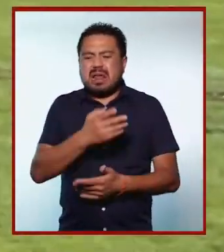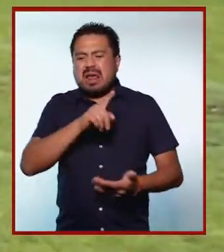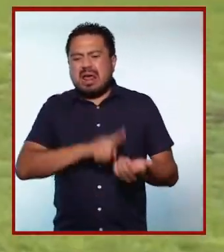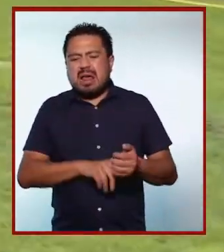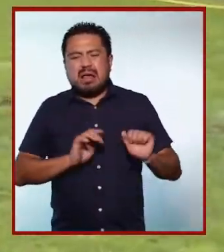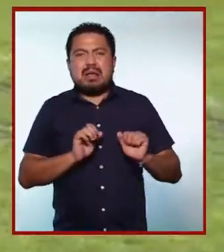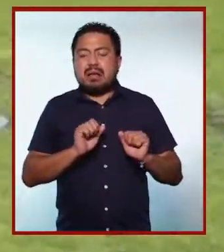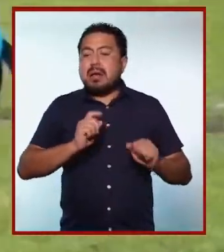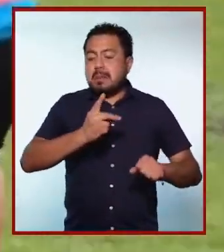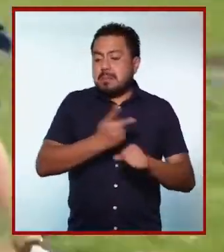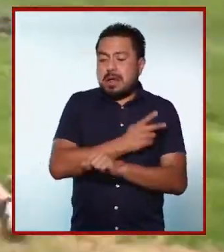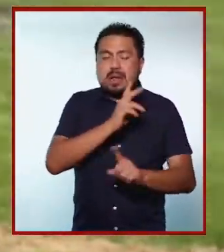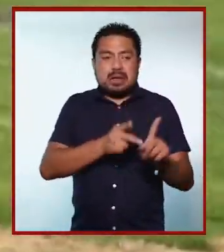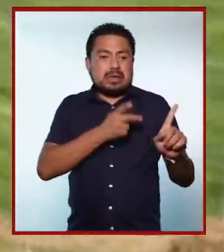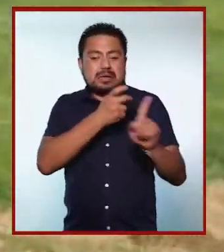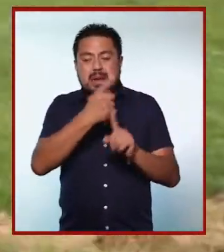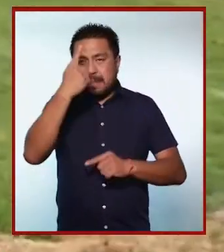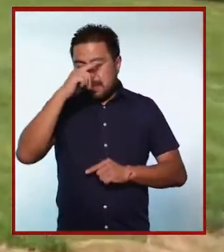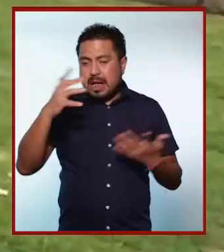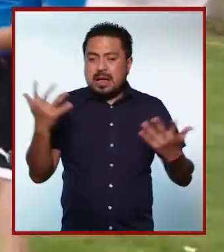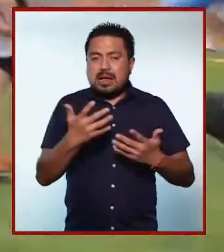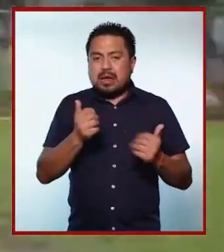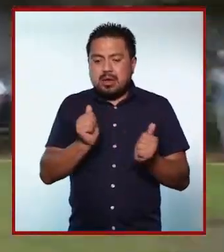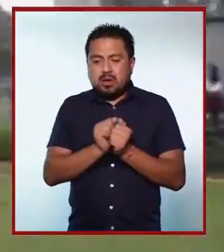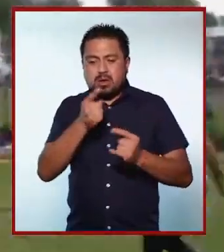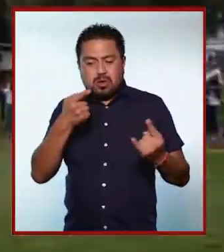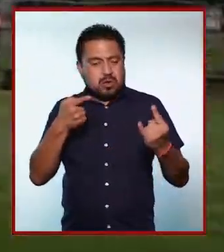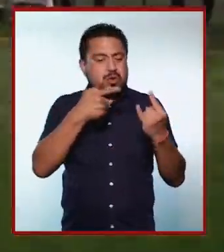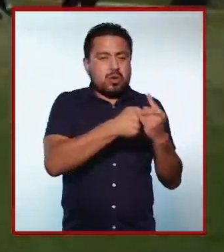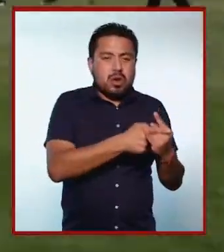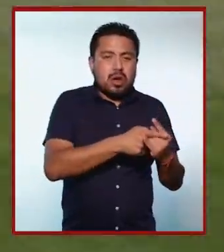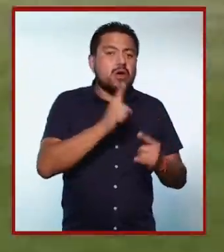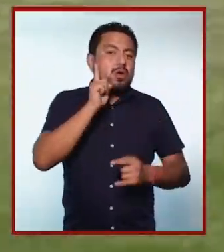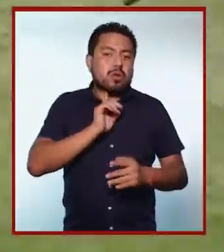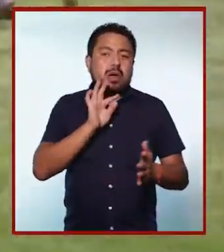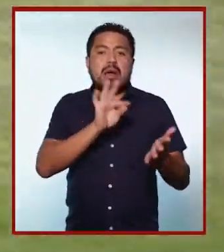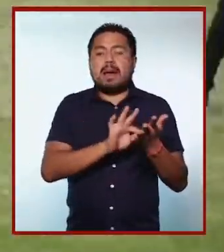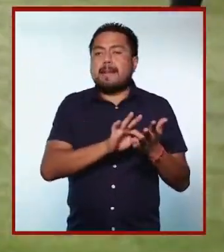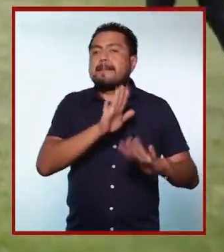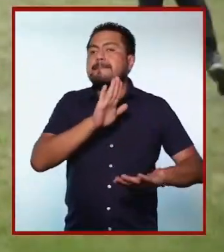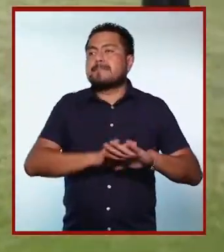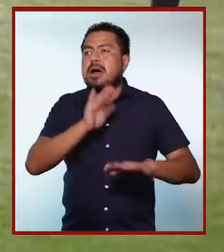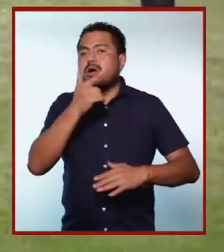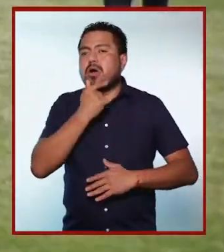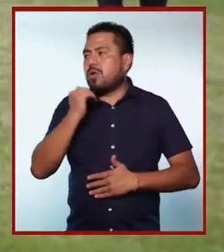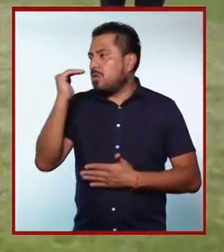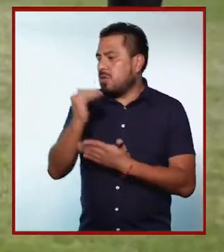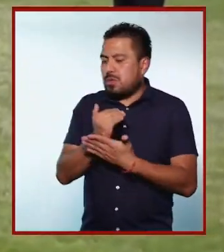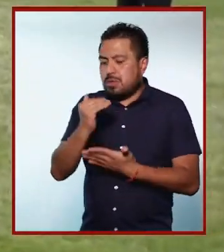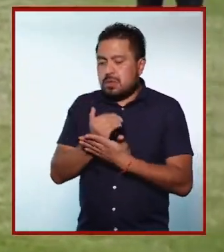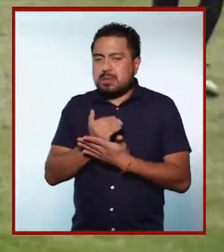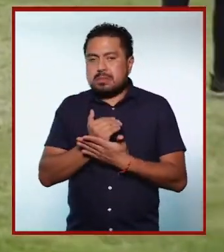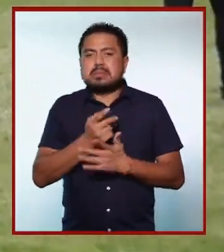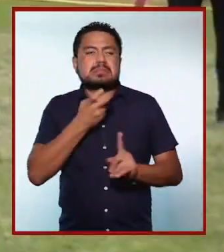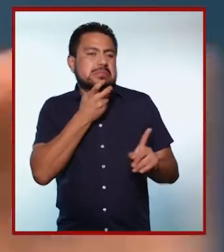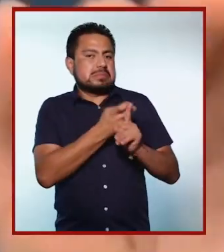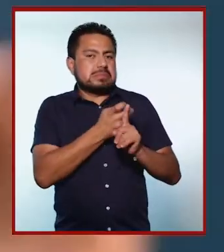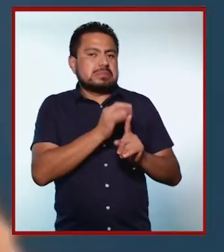relleno, ¿no? Entonces, ah, bueno, pues de relleno. Entonces lo que pasa ahí es que para hacer una anotación, si anota una mujer vale más que si anota un hombre.